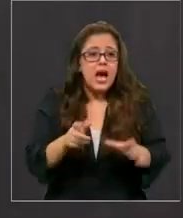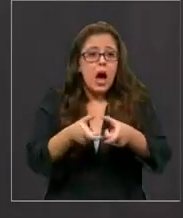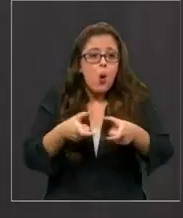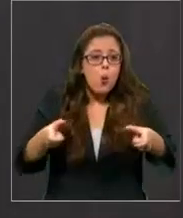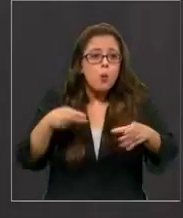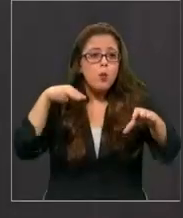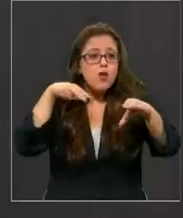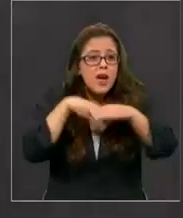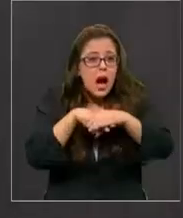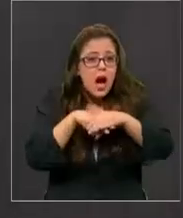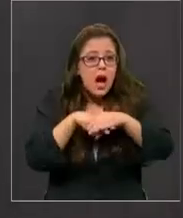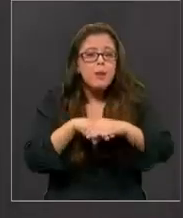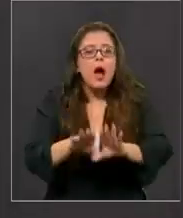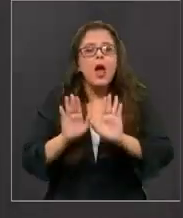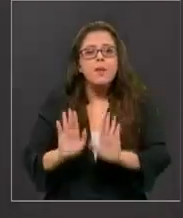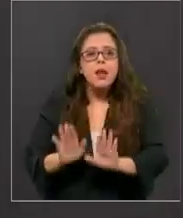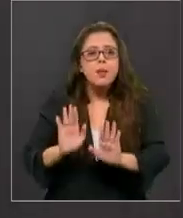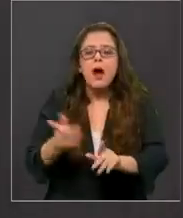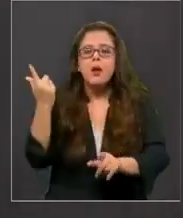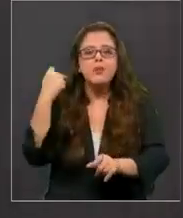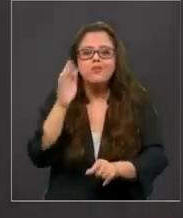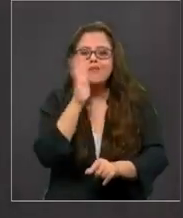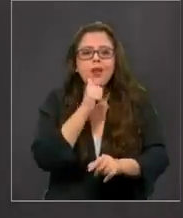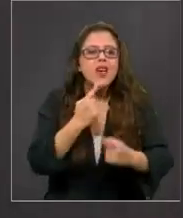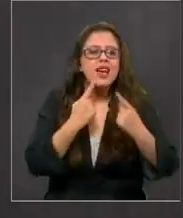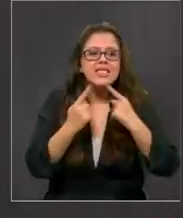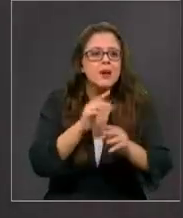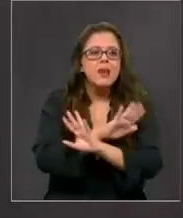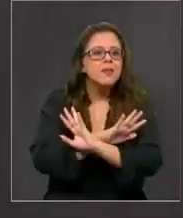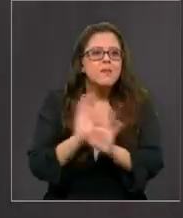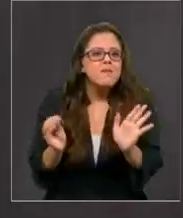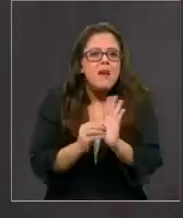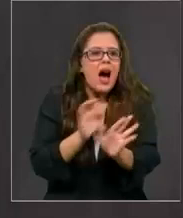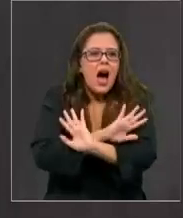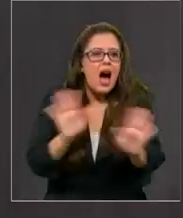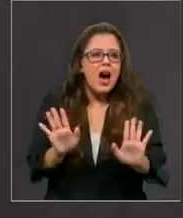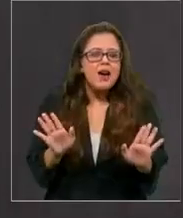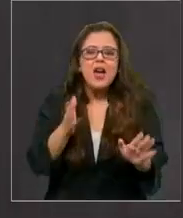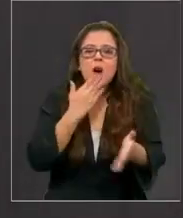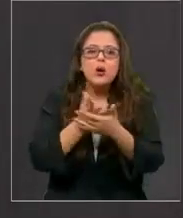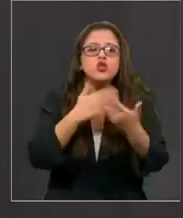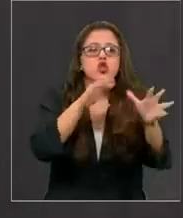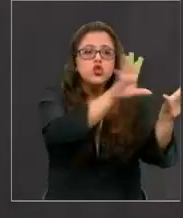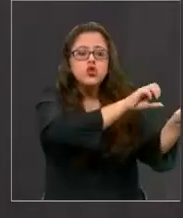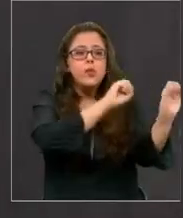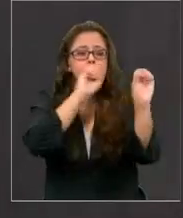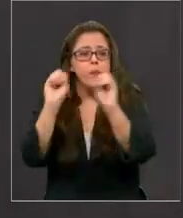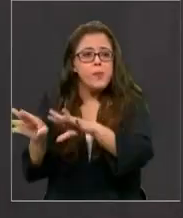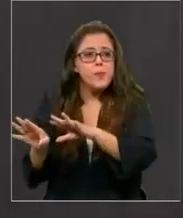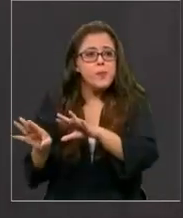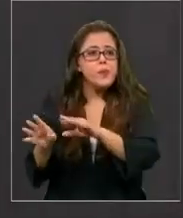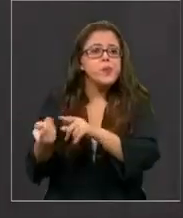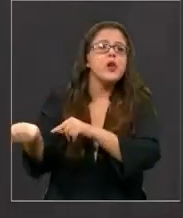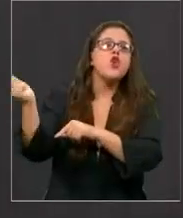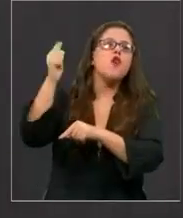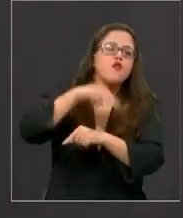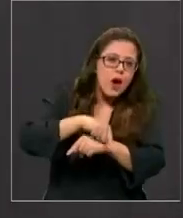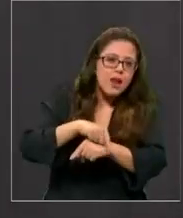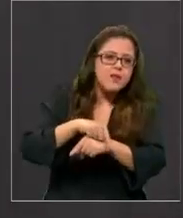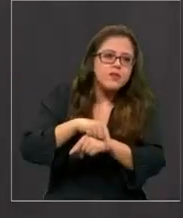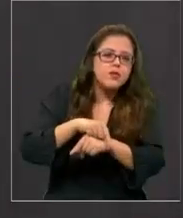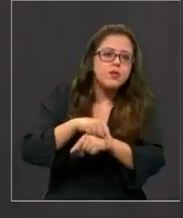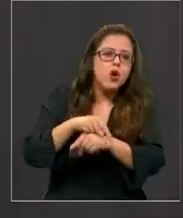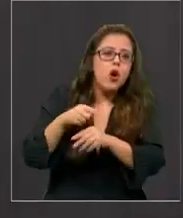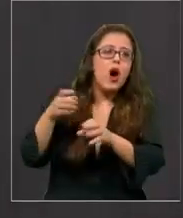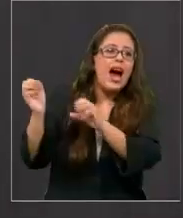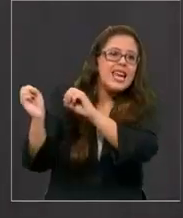nos hicieron esperar y no le hicieron ningún examen más entonces cuando yo lo saco y lo vuelvo a ingresar ahí recién